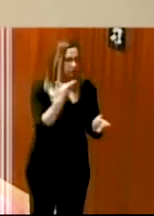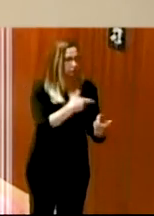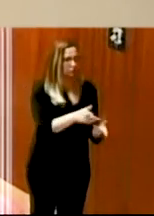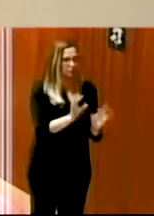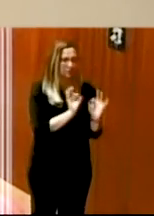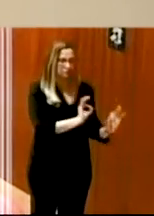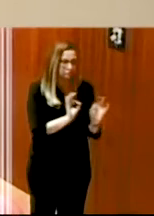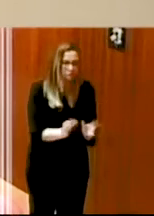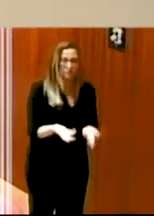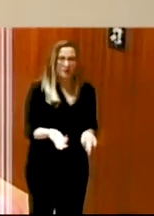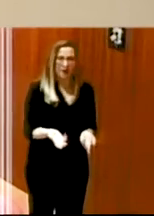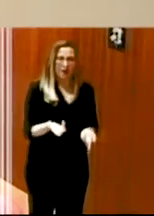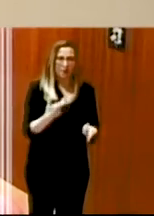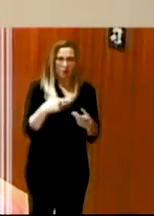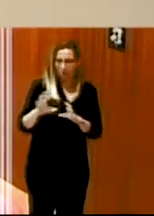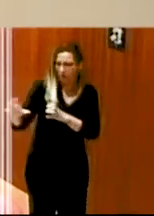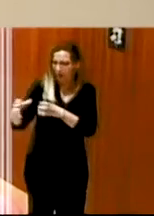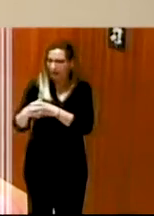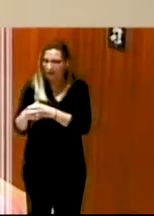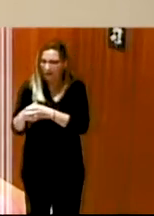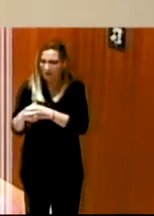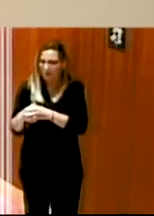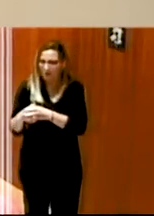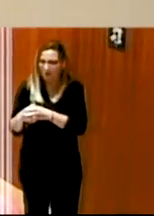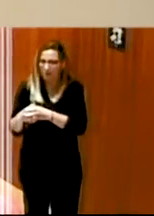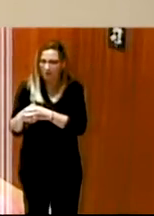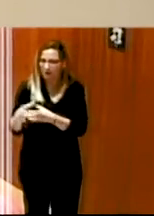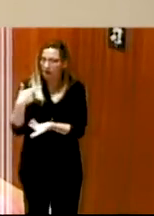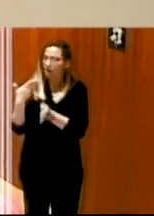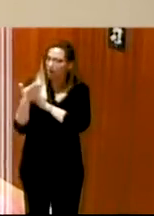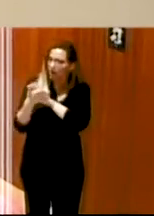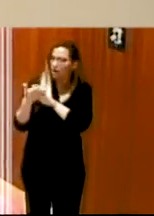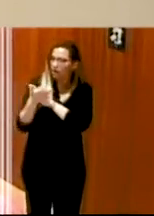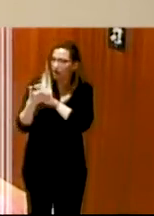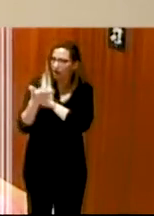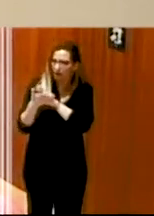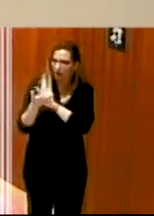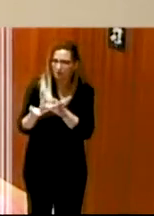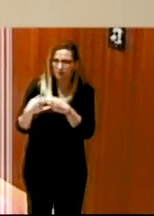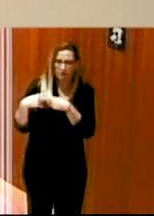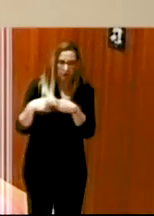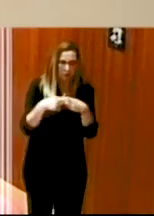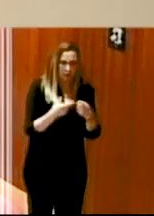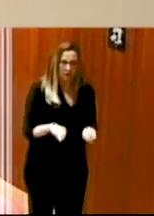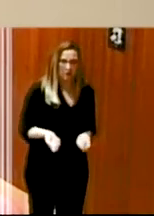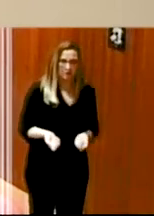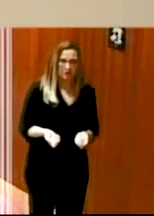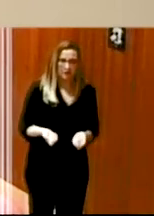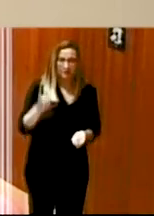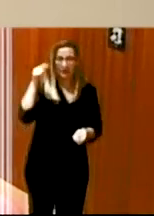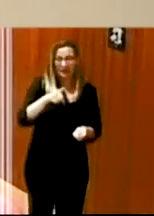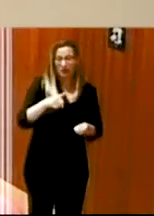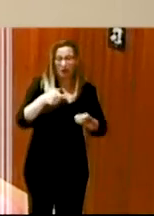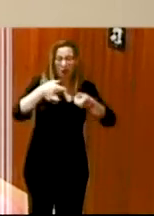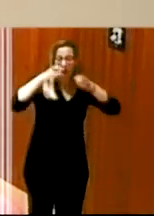concierto y tuviera un equipo para poder comentarlo que es otra de las cosas que se están haciendo también en el cultural por